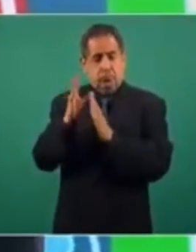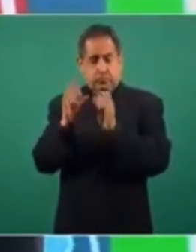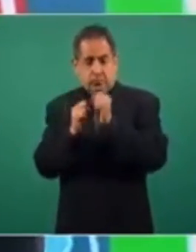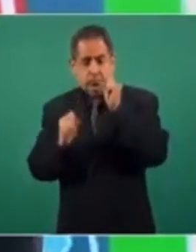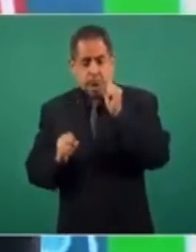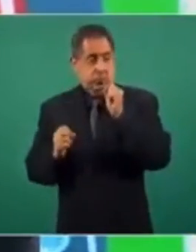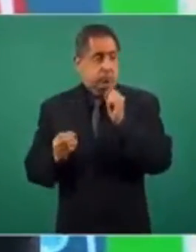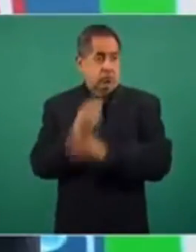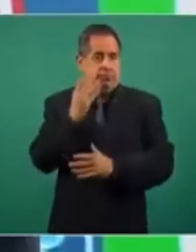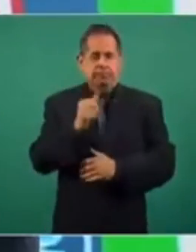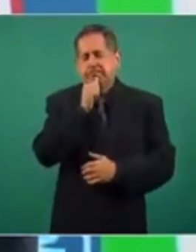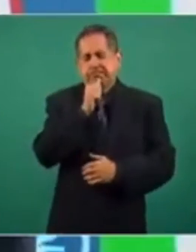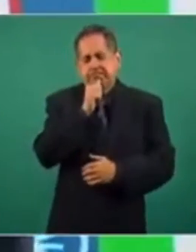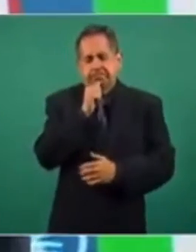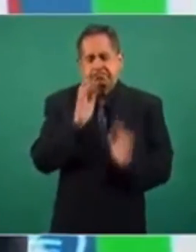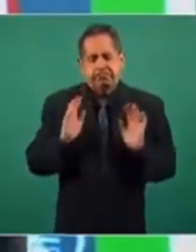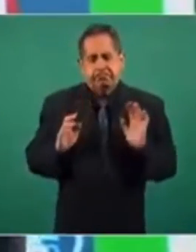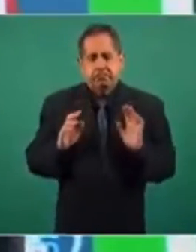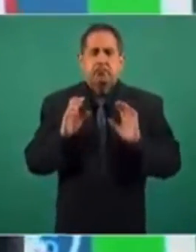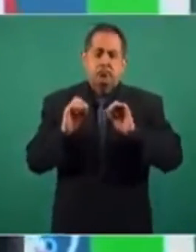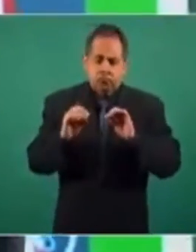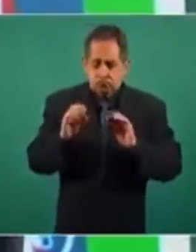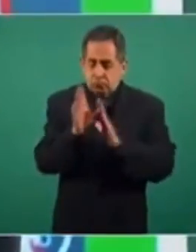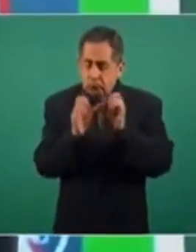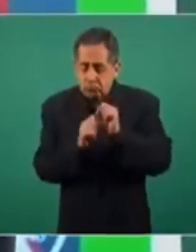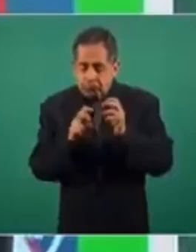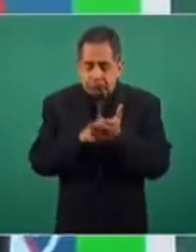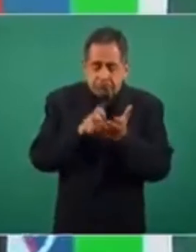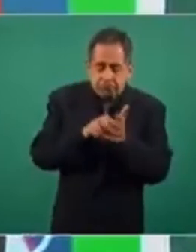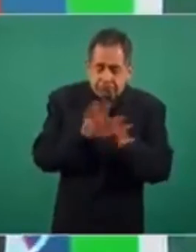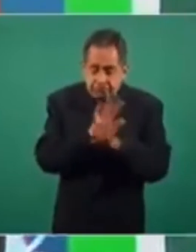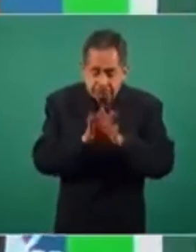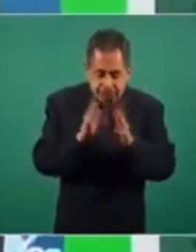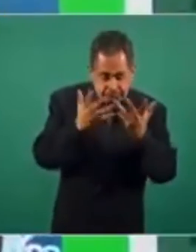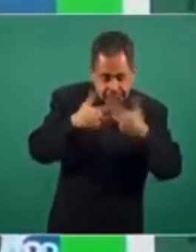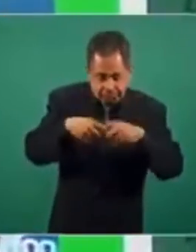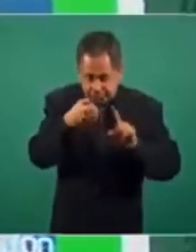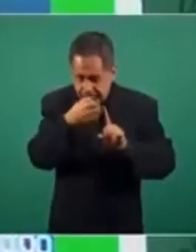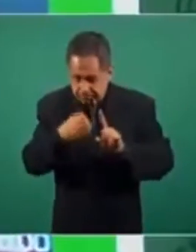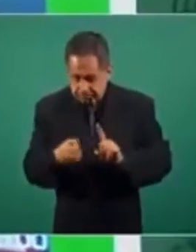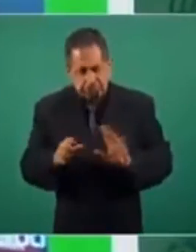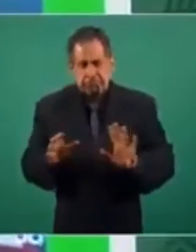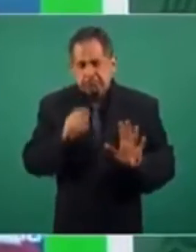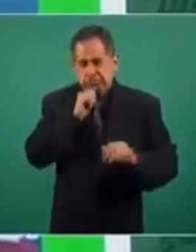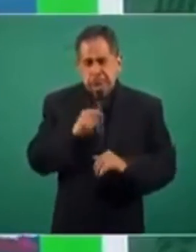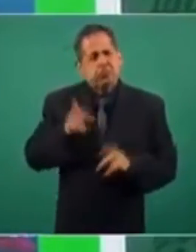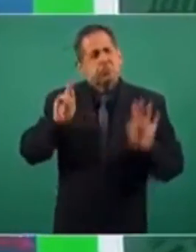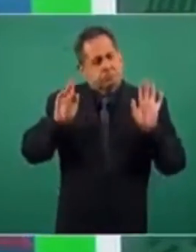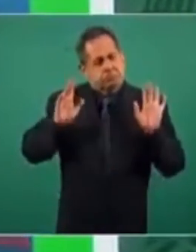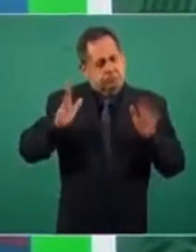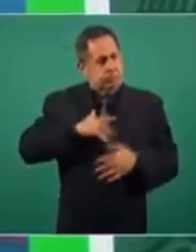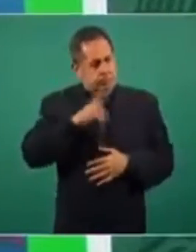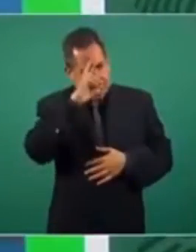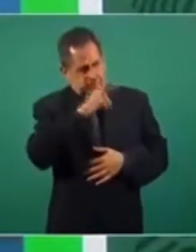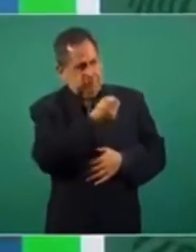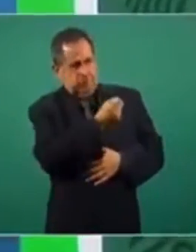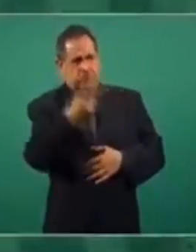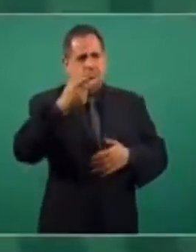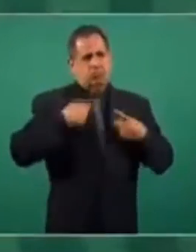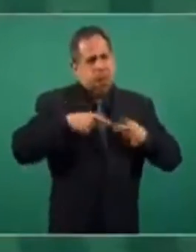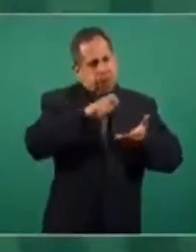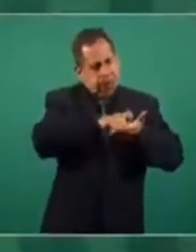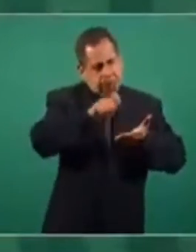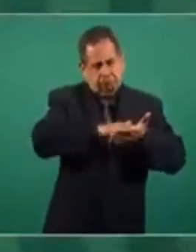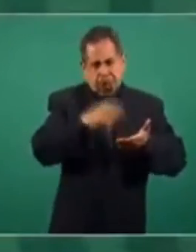tengamos esta sistematización que proponen. Y reitero mi respeto para estos constitucionalistas